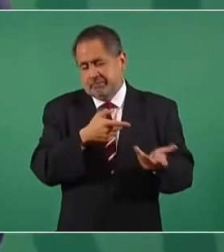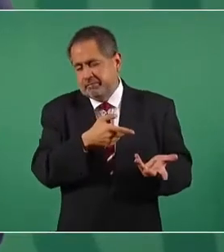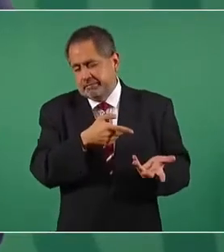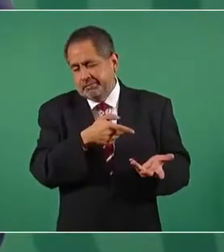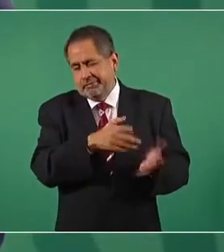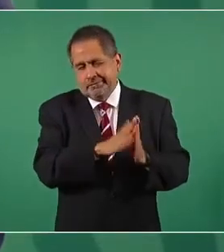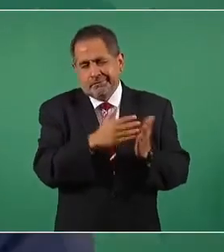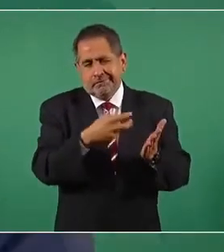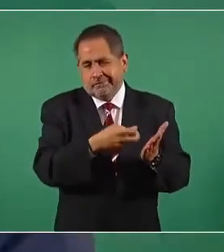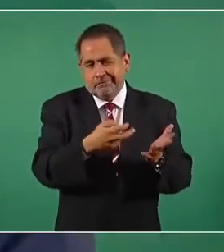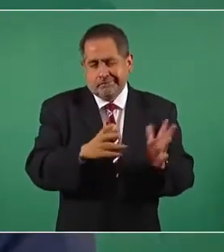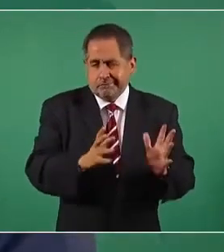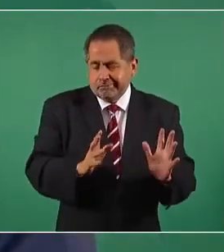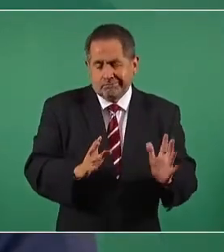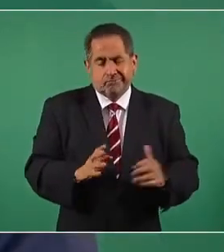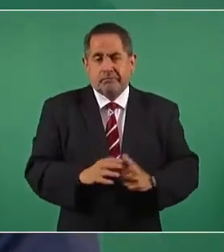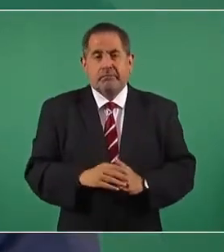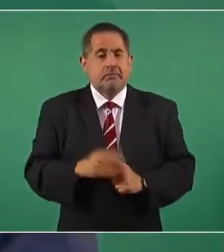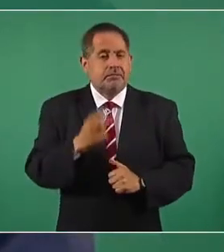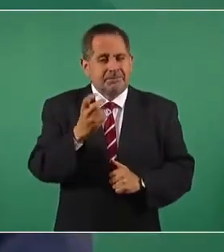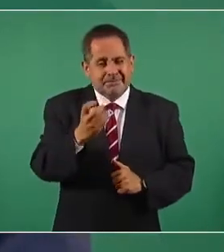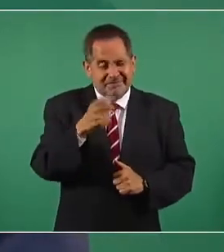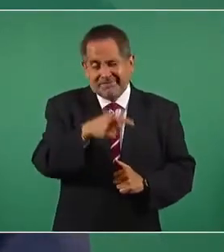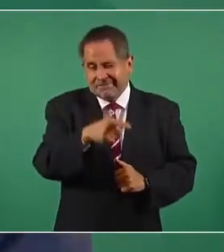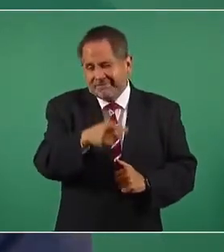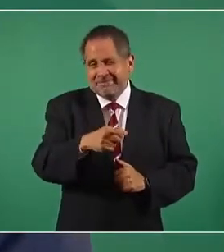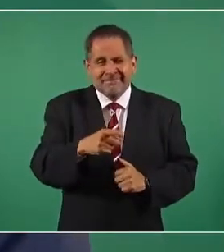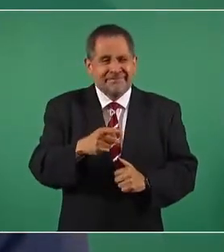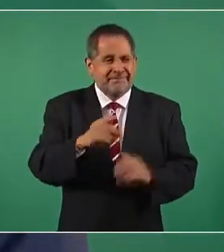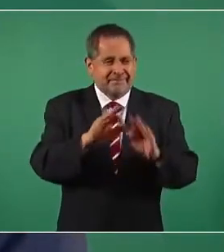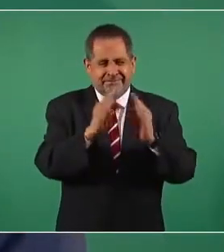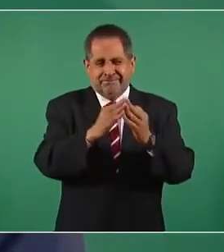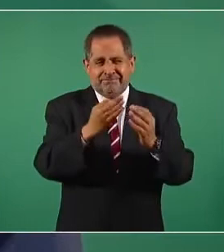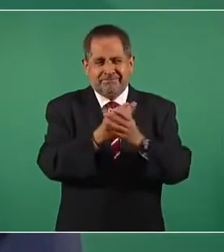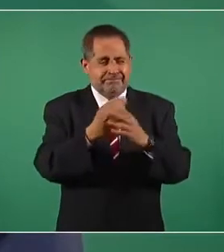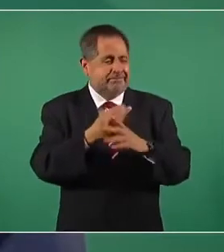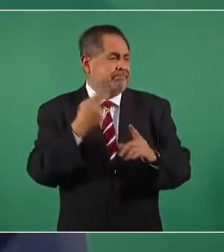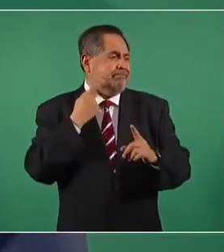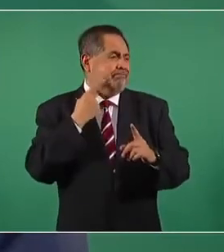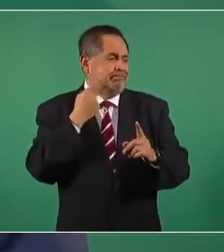que por esa política económica